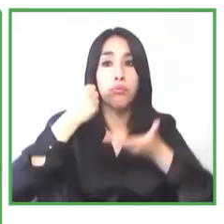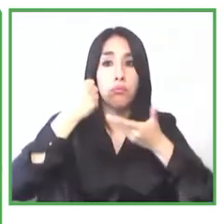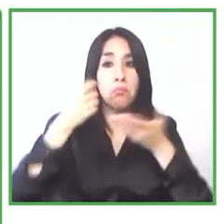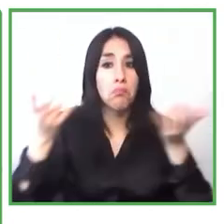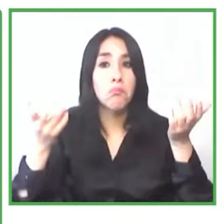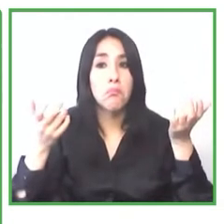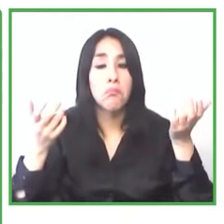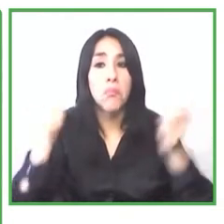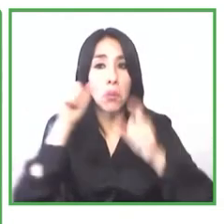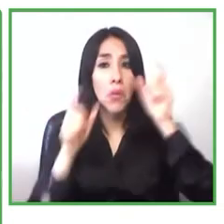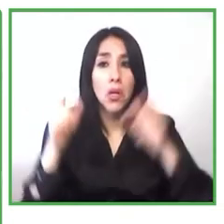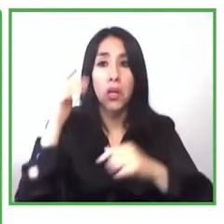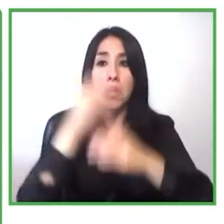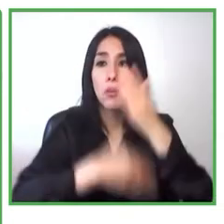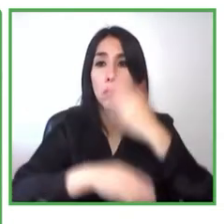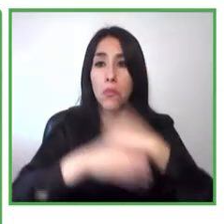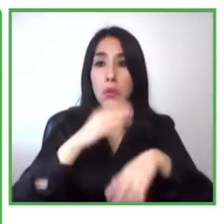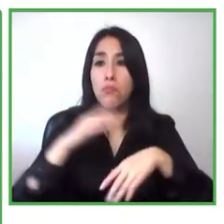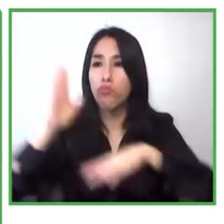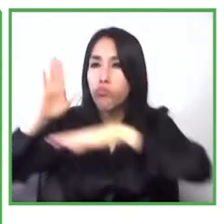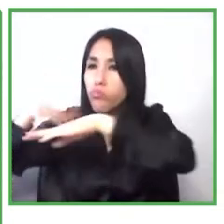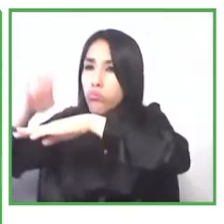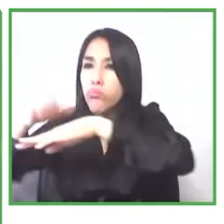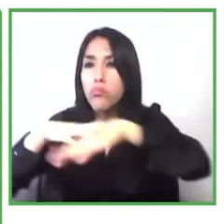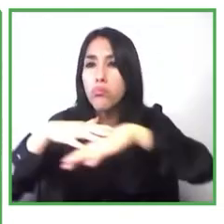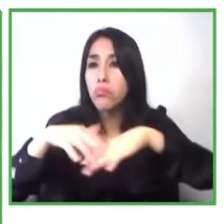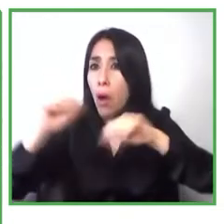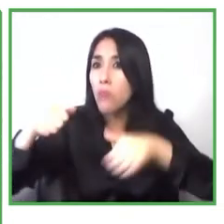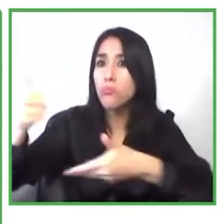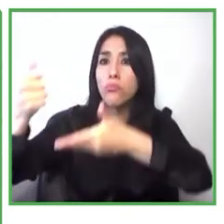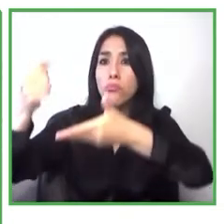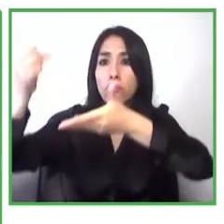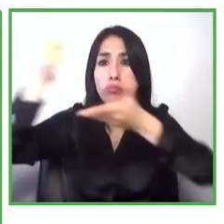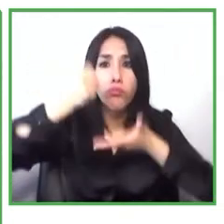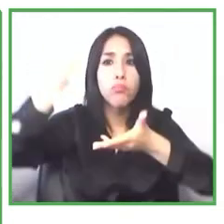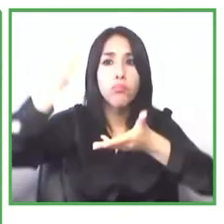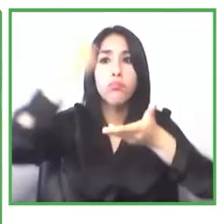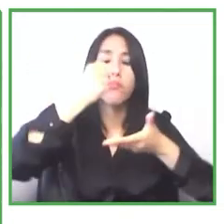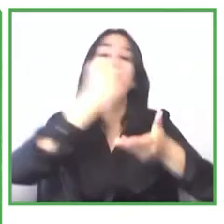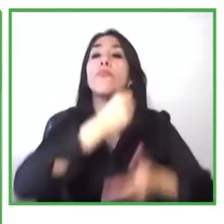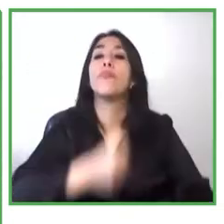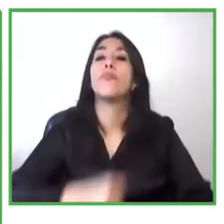crecer sus programas además existen conferencias anuales